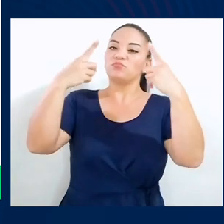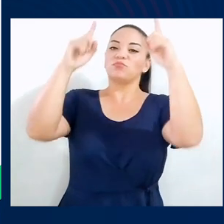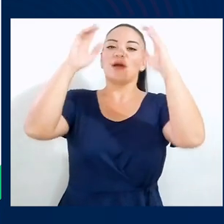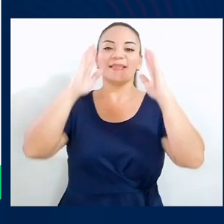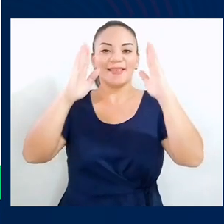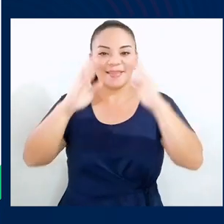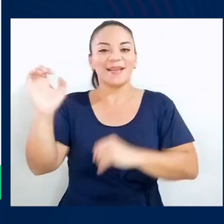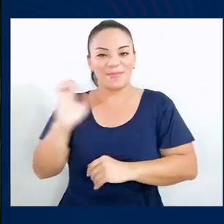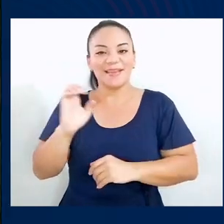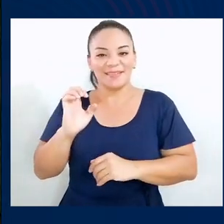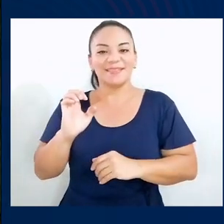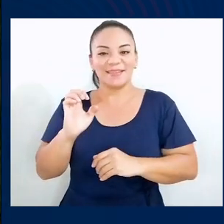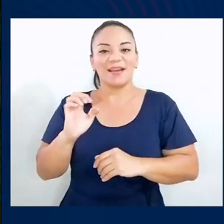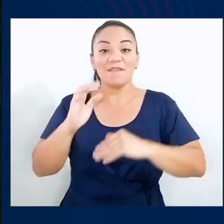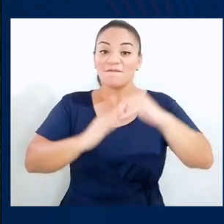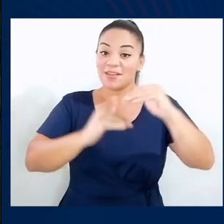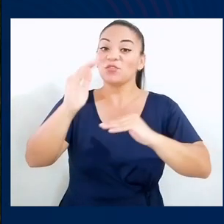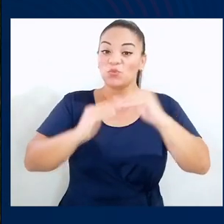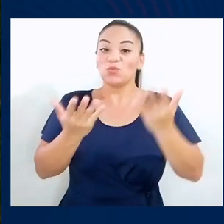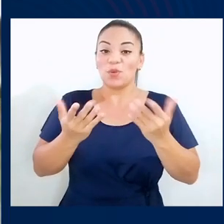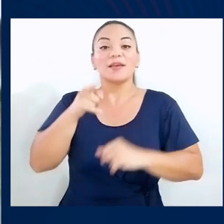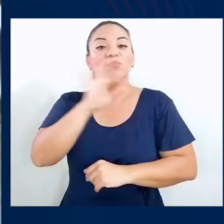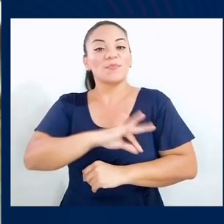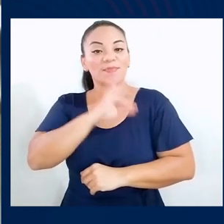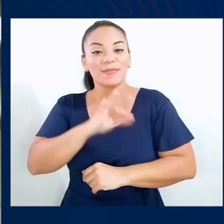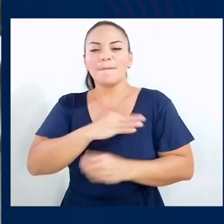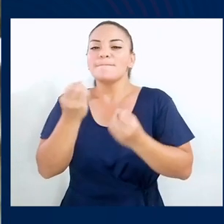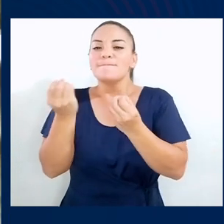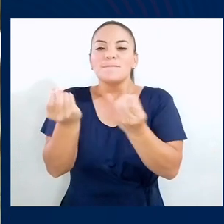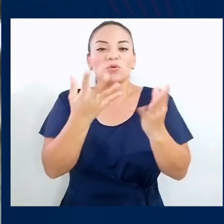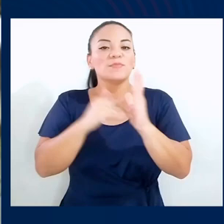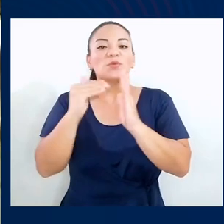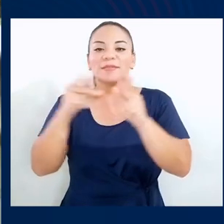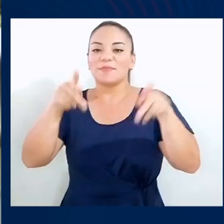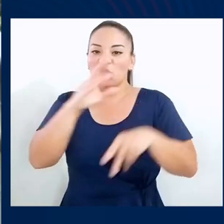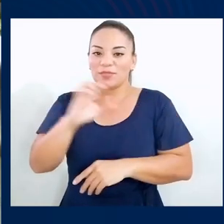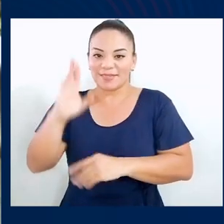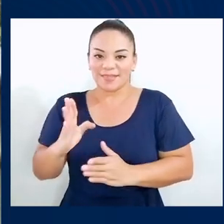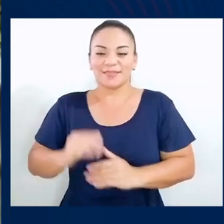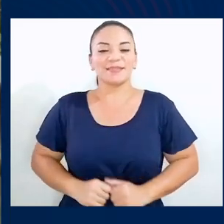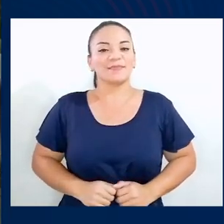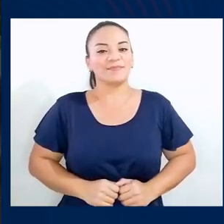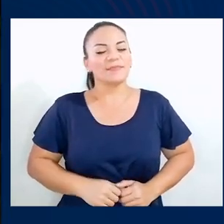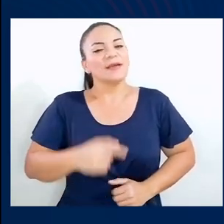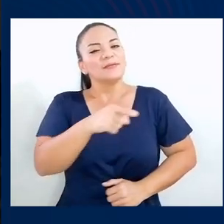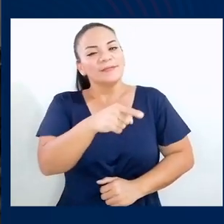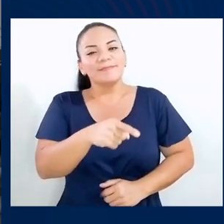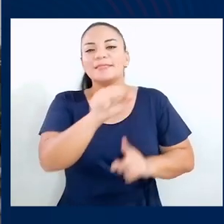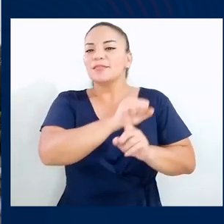Finalmente, podremos atender la emergencia en infraestructura pública, beneficiando a millones de costarricenses.